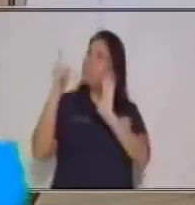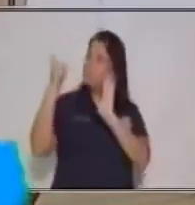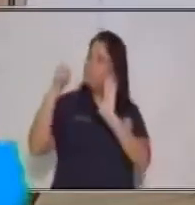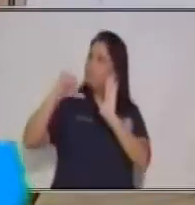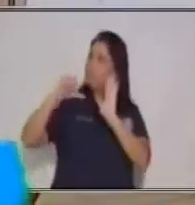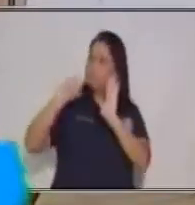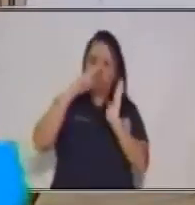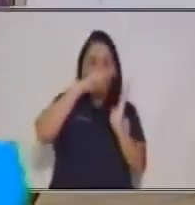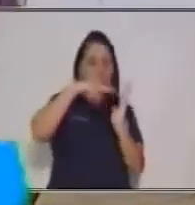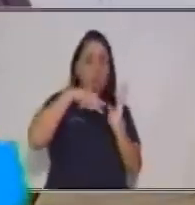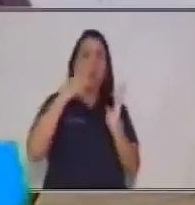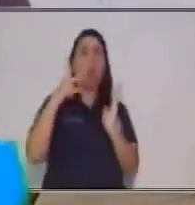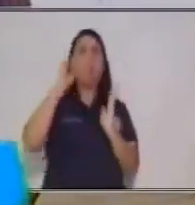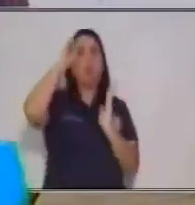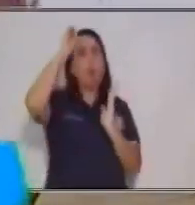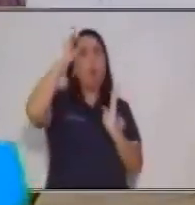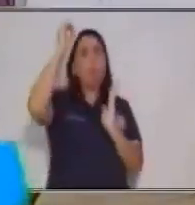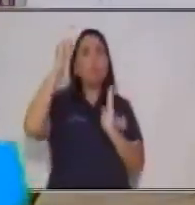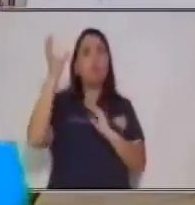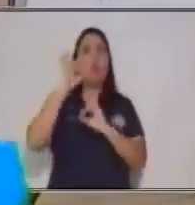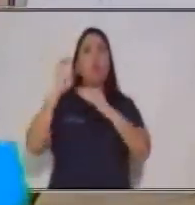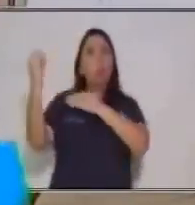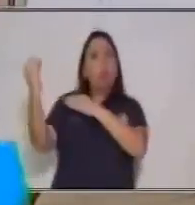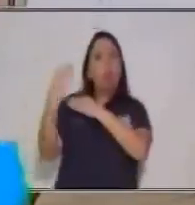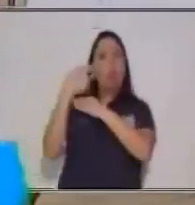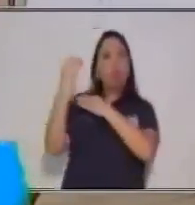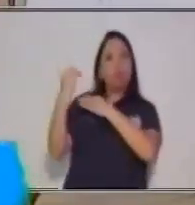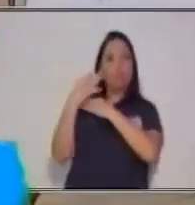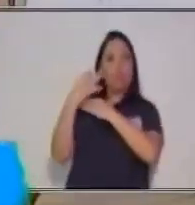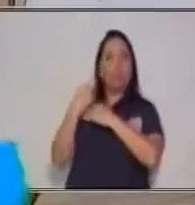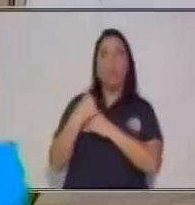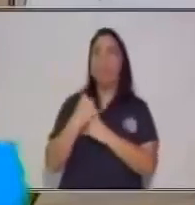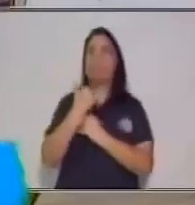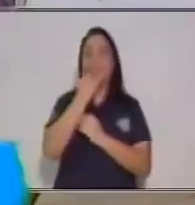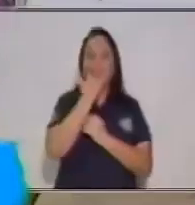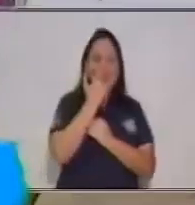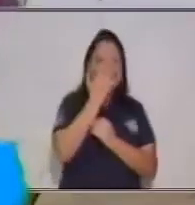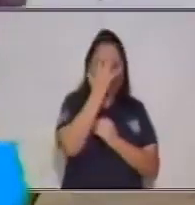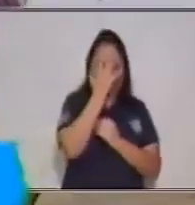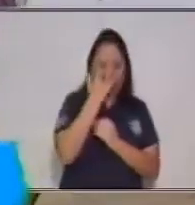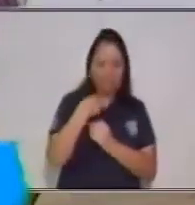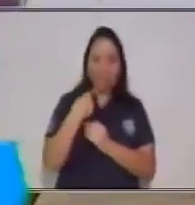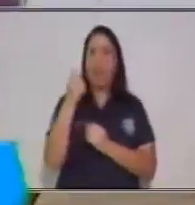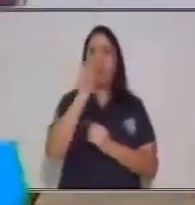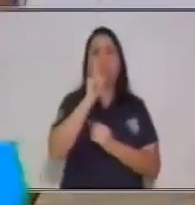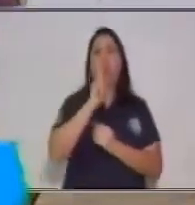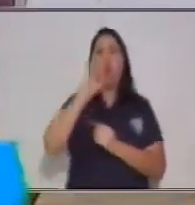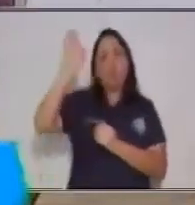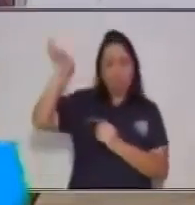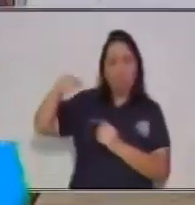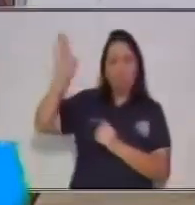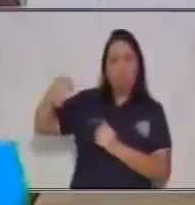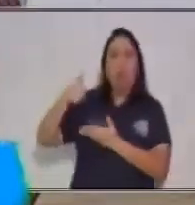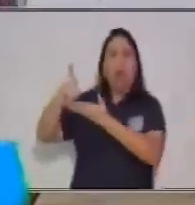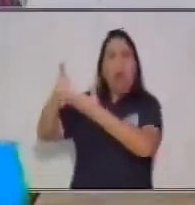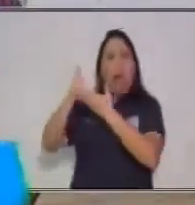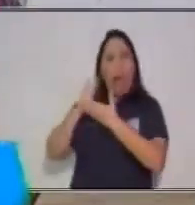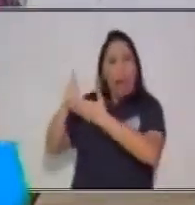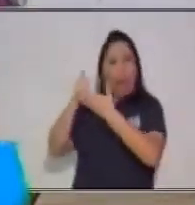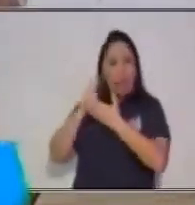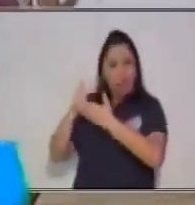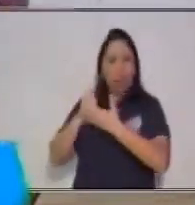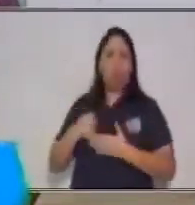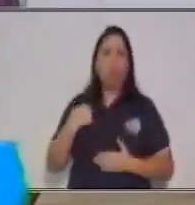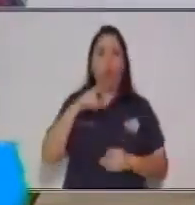vez puede en algún momento dar como vergüenza de que alguien más lea lo que tú piensas o escribiste, pero ese es el proceso de la